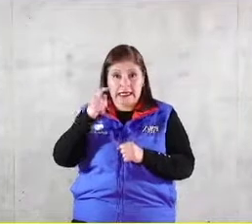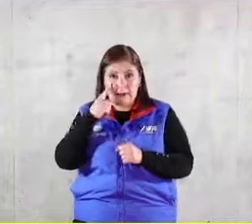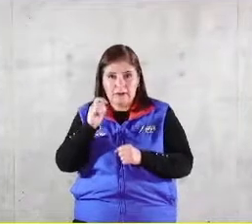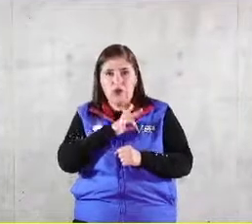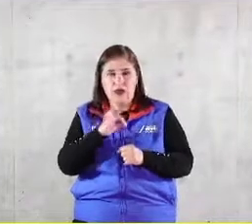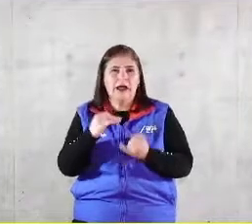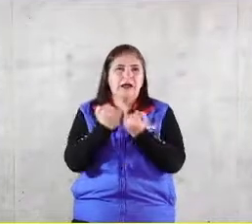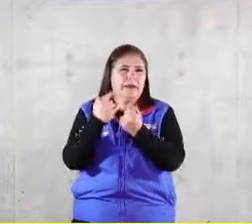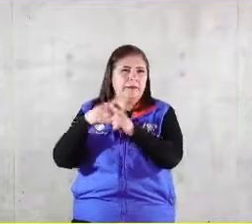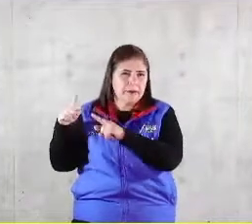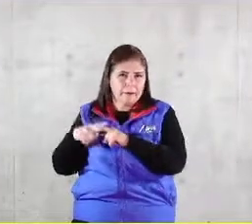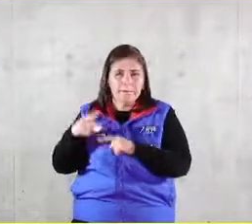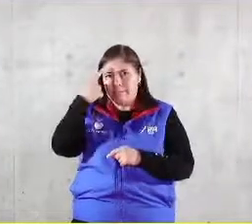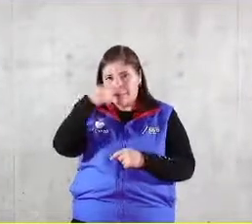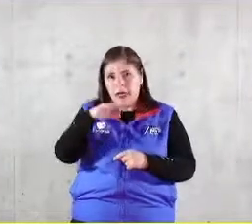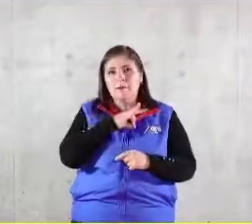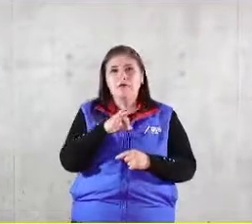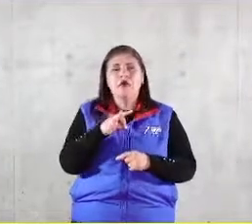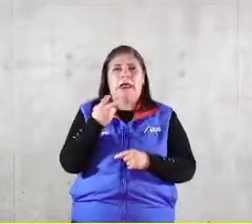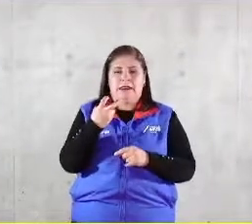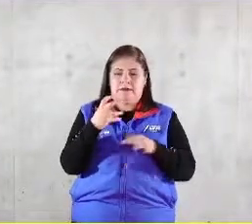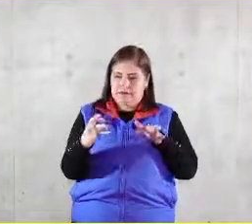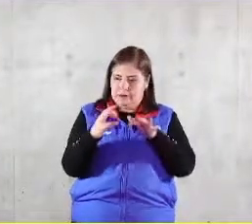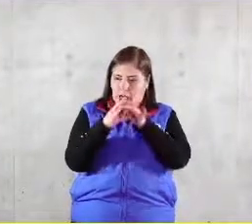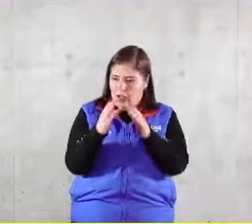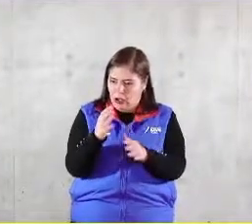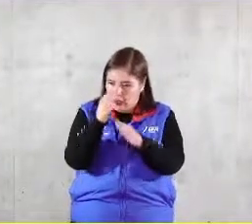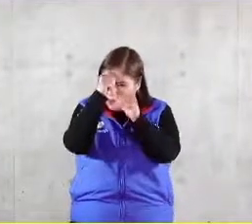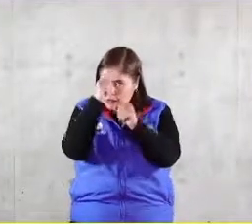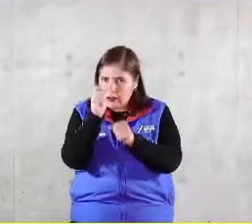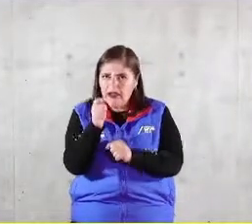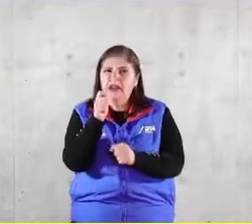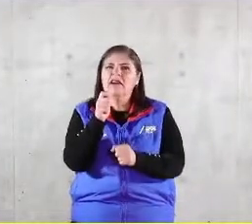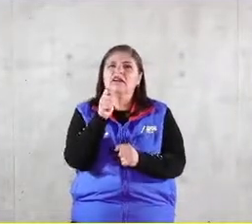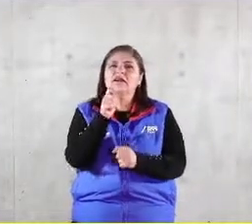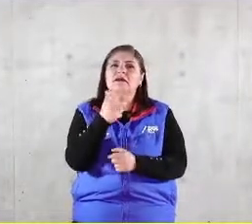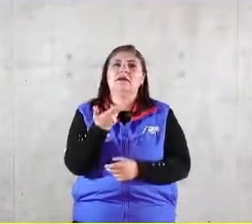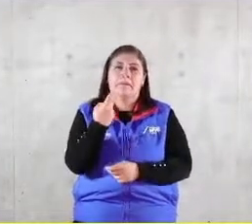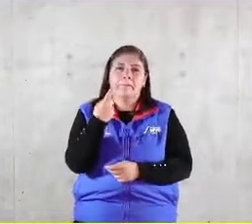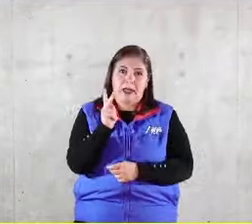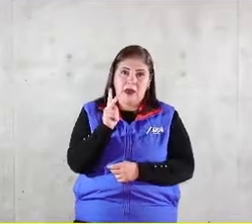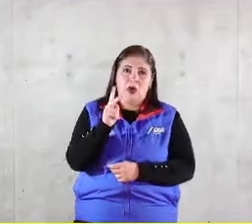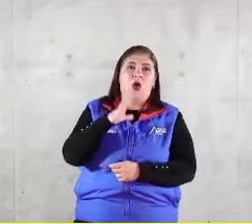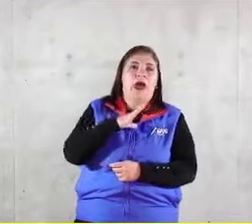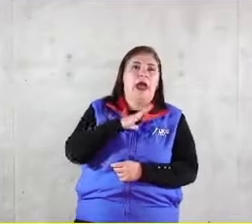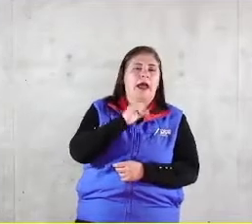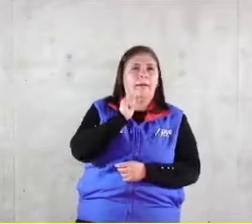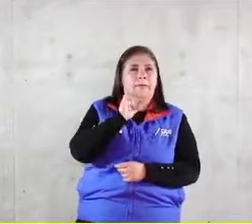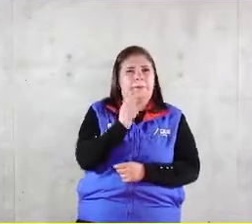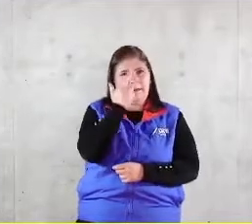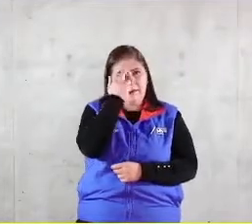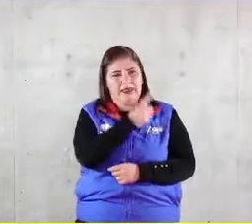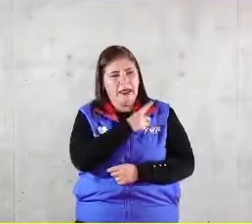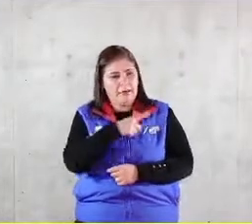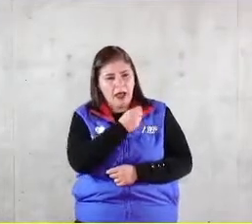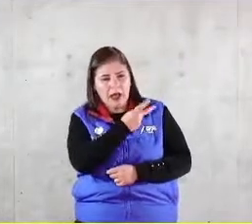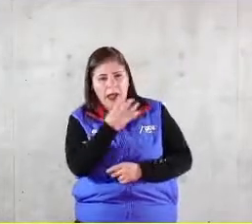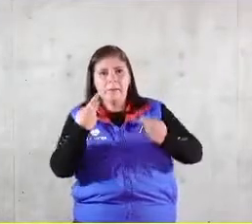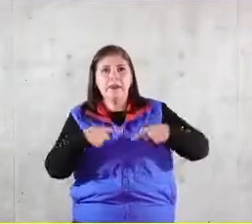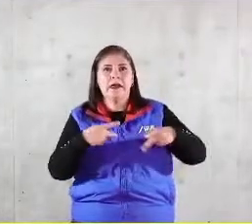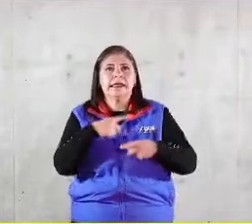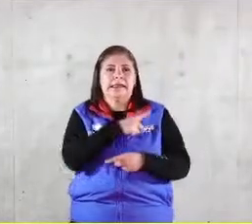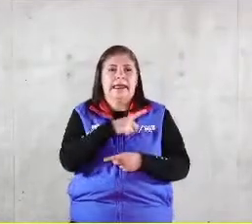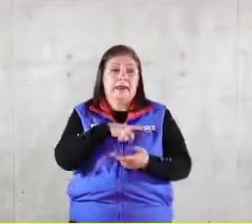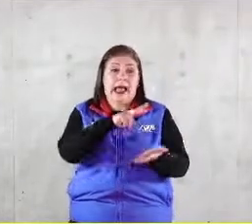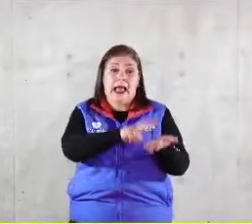y lo que significa el valor de ese pacto pero recordar que todos los stakeholders son personas y por tanto los necesito hacer